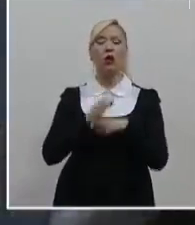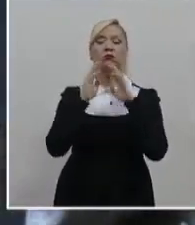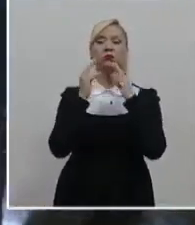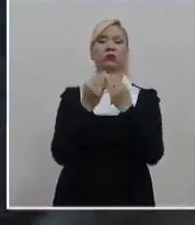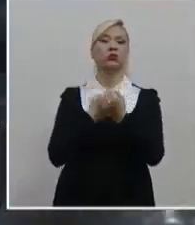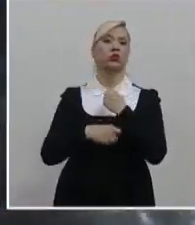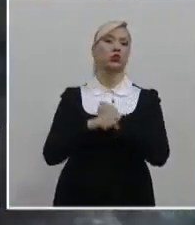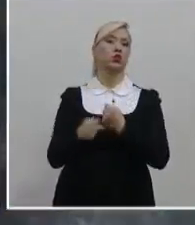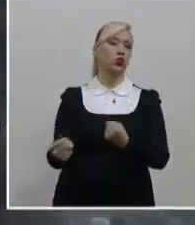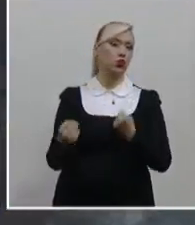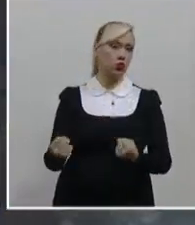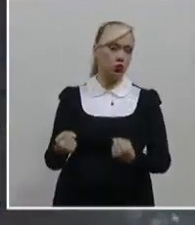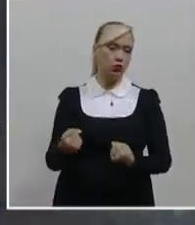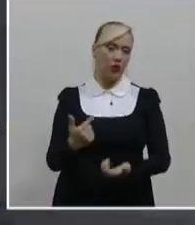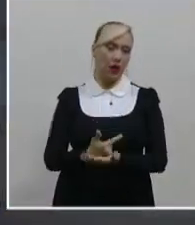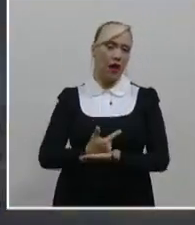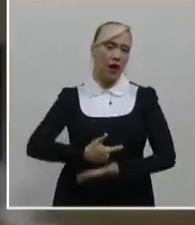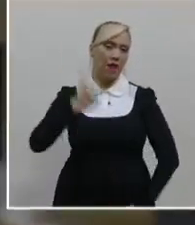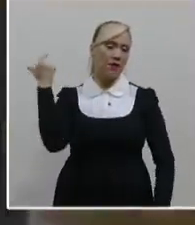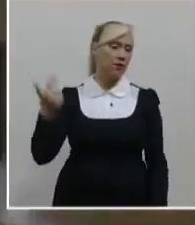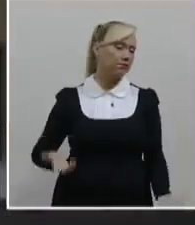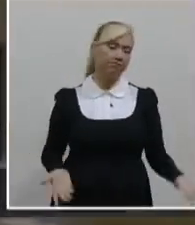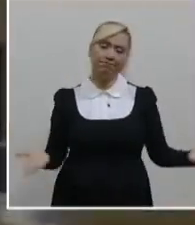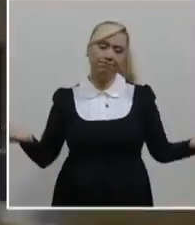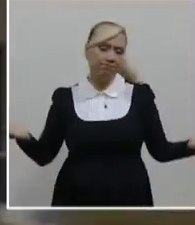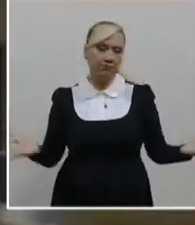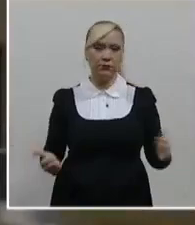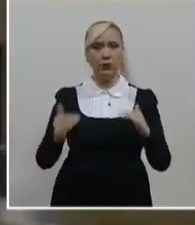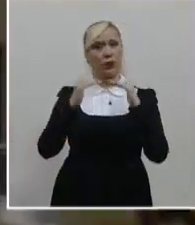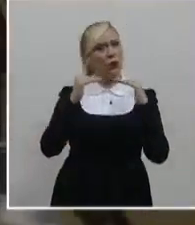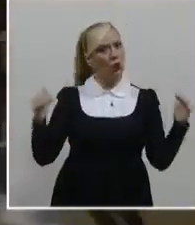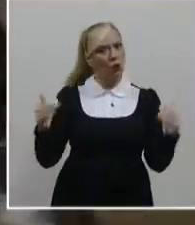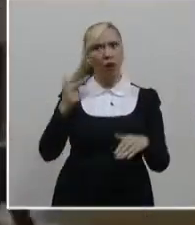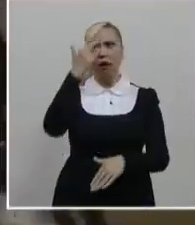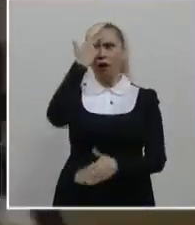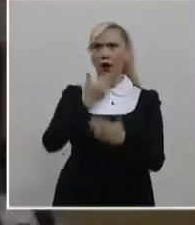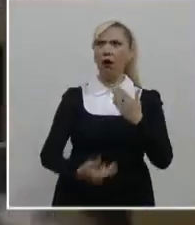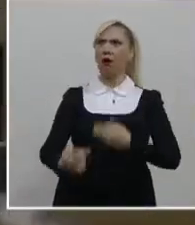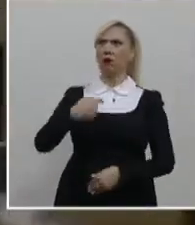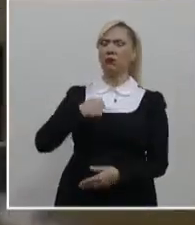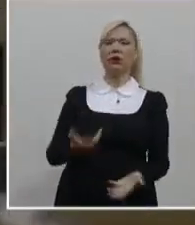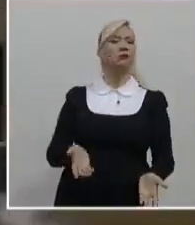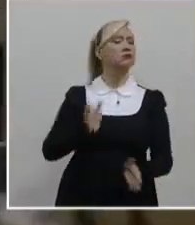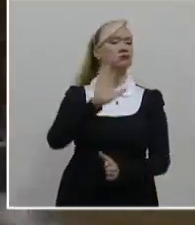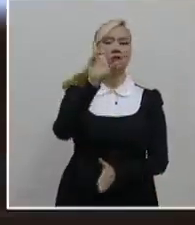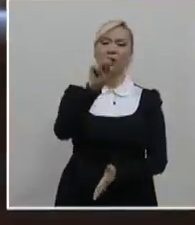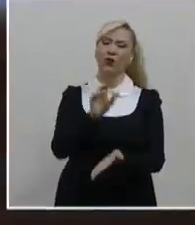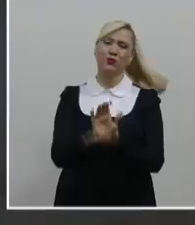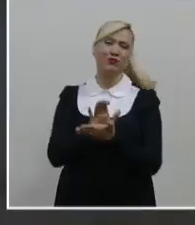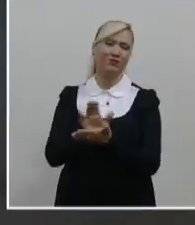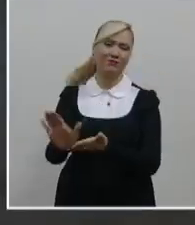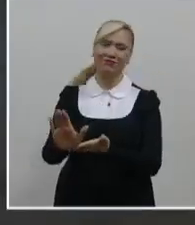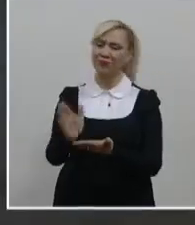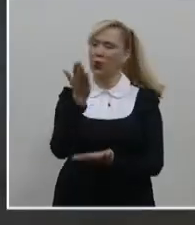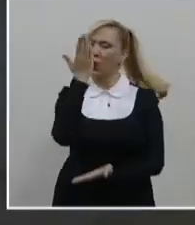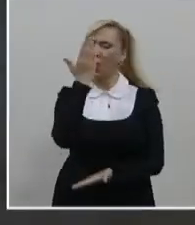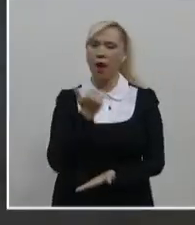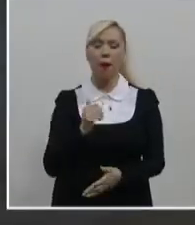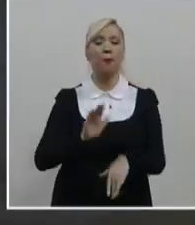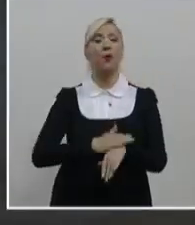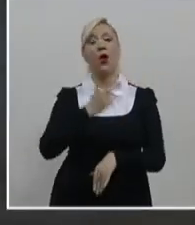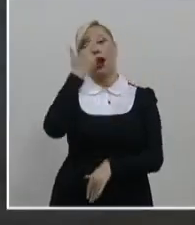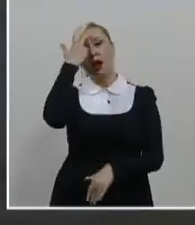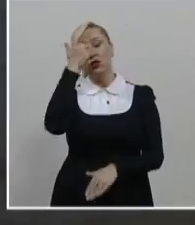pertinente. Indicó que tampoco viola el derecho de igualdad, ya que no constituye una exclusión que atente contra los derechos fundamentales,